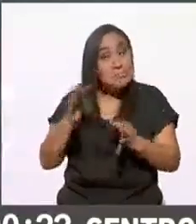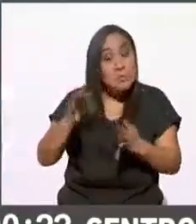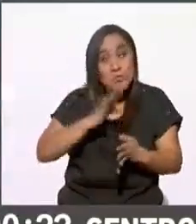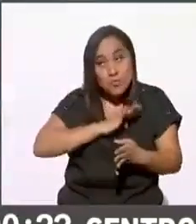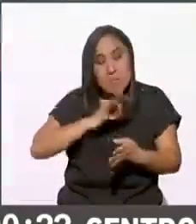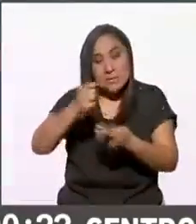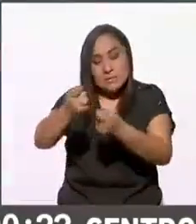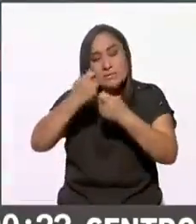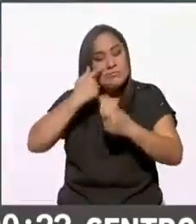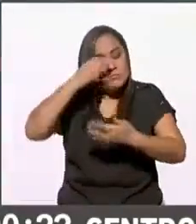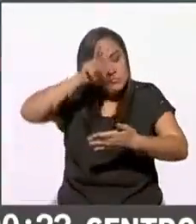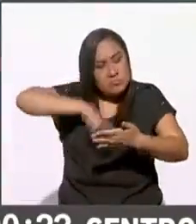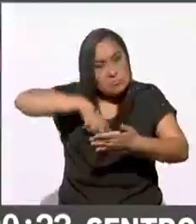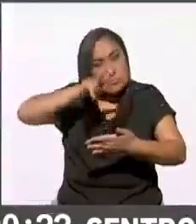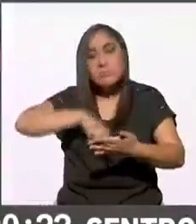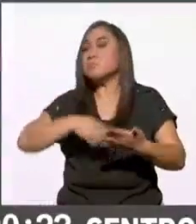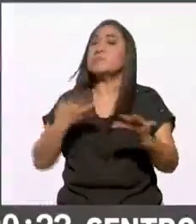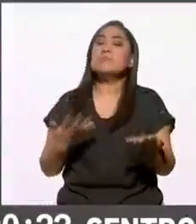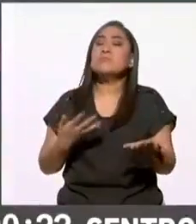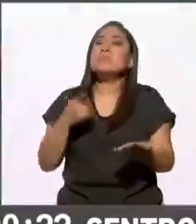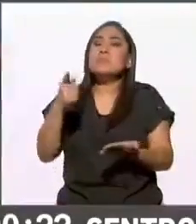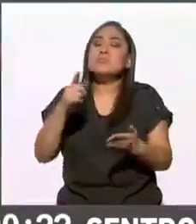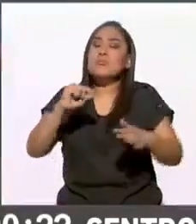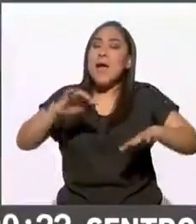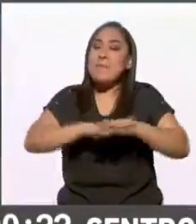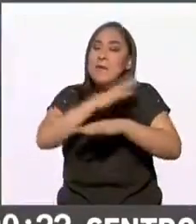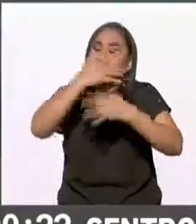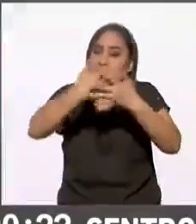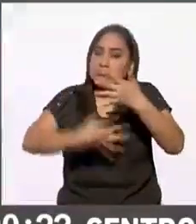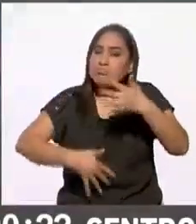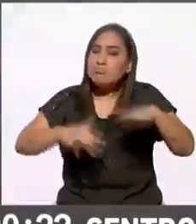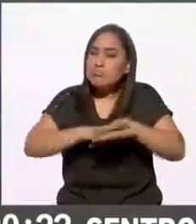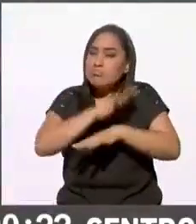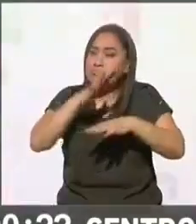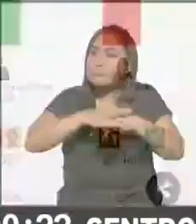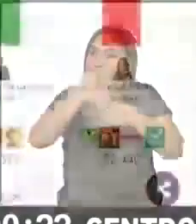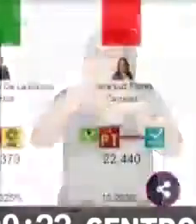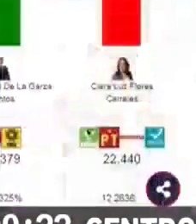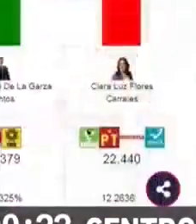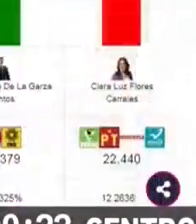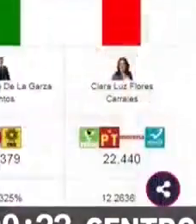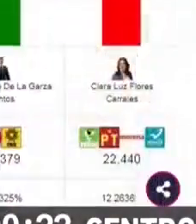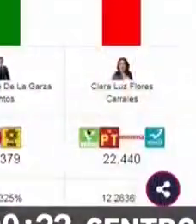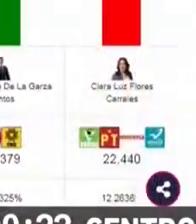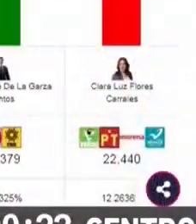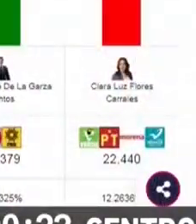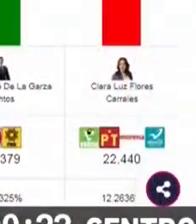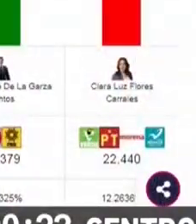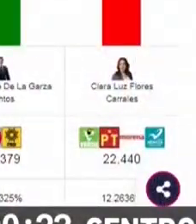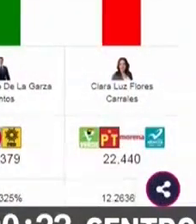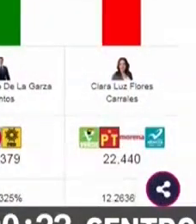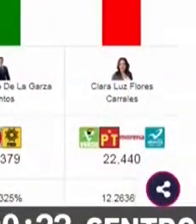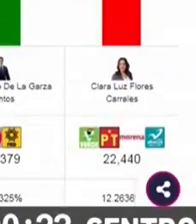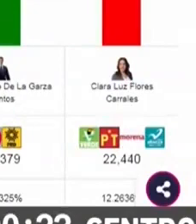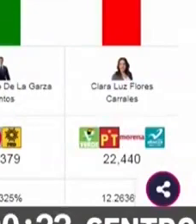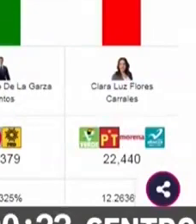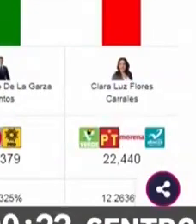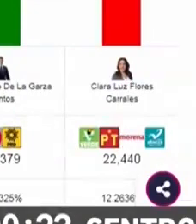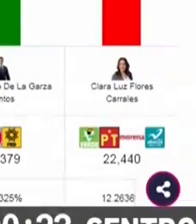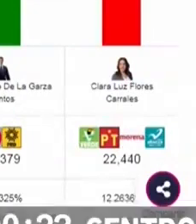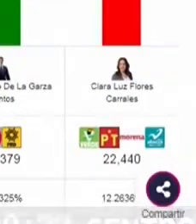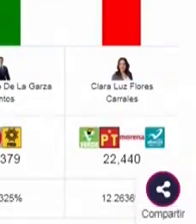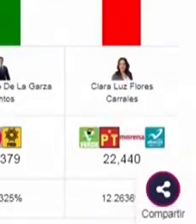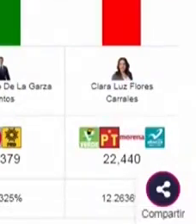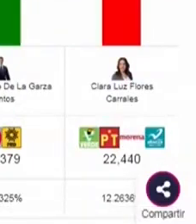pasar para revisar también cómo han ido evolucionando y también cambiando los números para revisar estas tendencias que